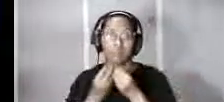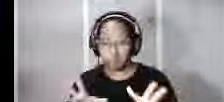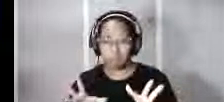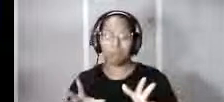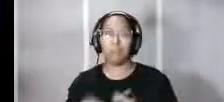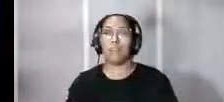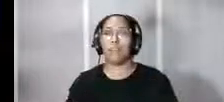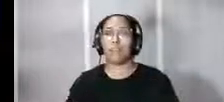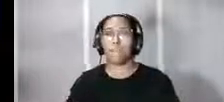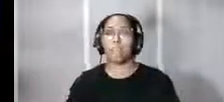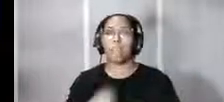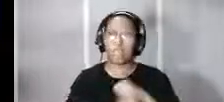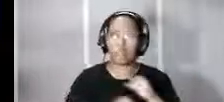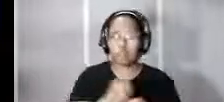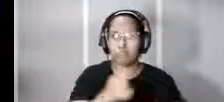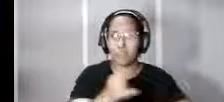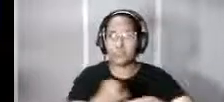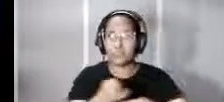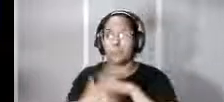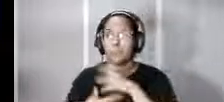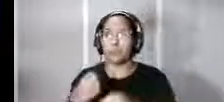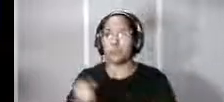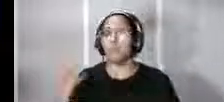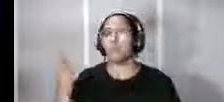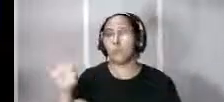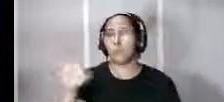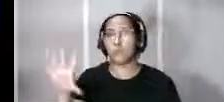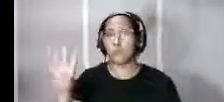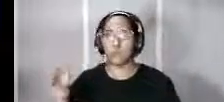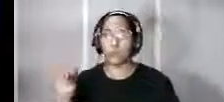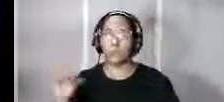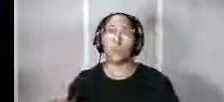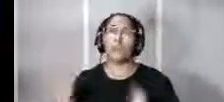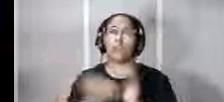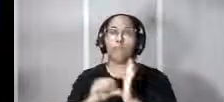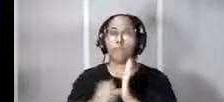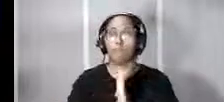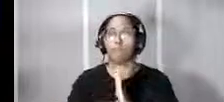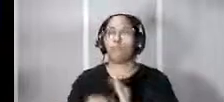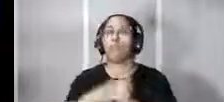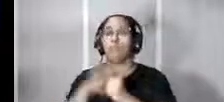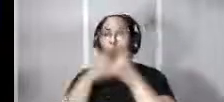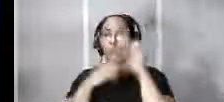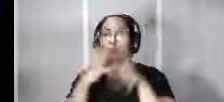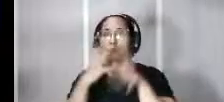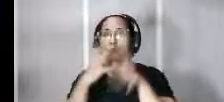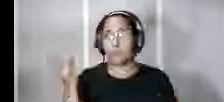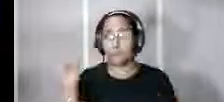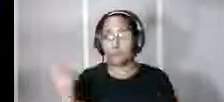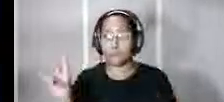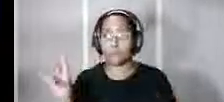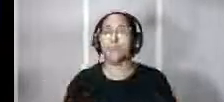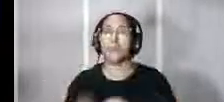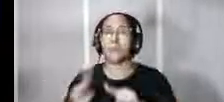la isla en 1595 y obligó a reconstruirlo en mampostería en el siglo XVII momento a partir del cual